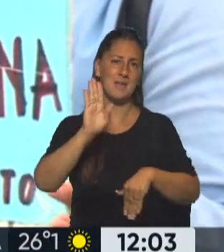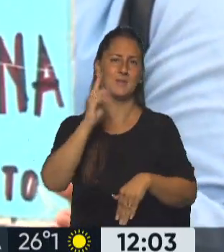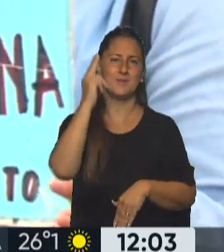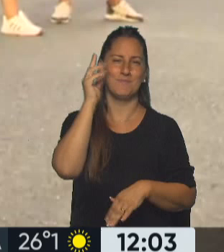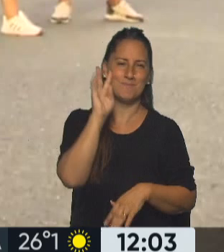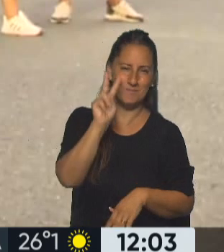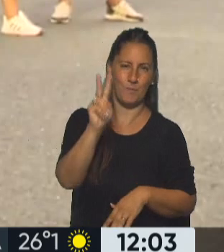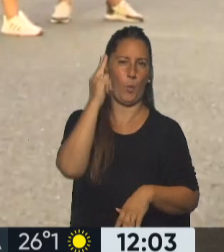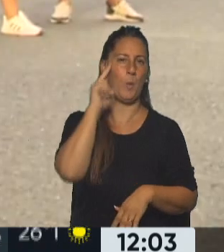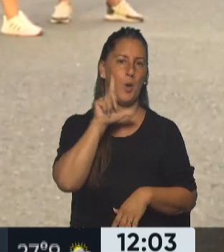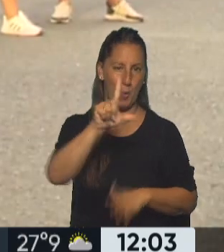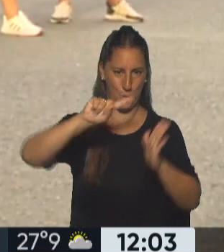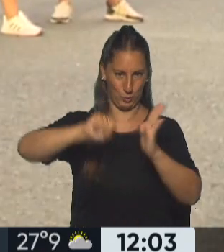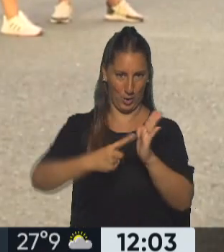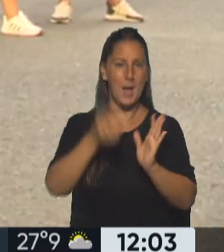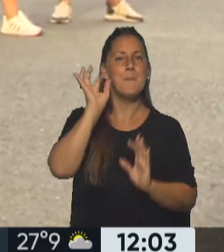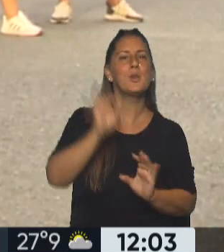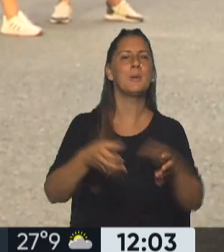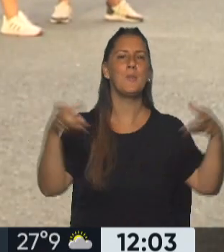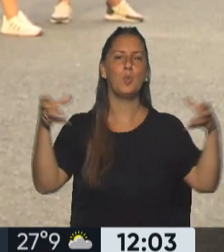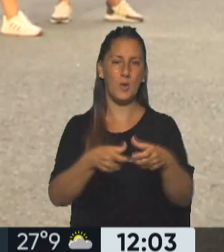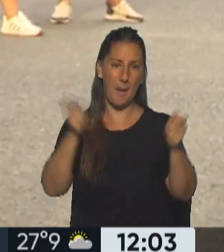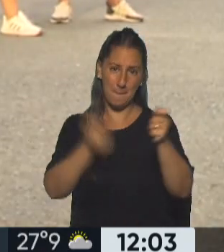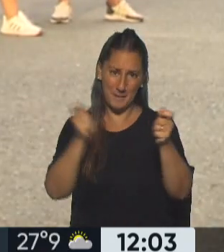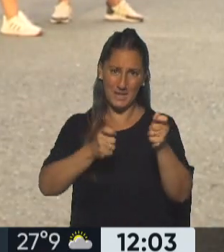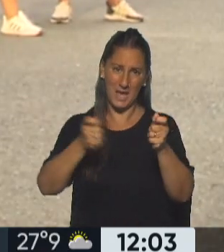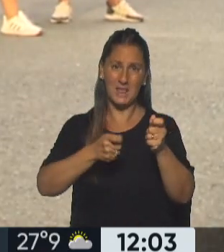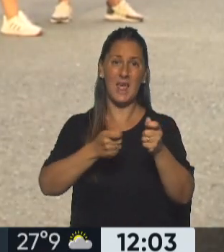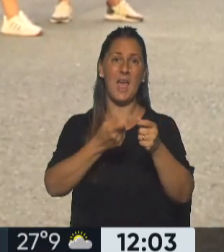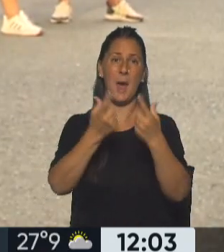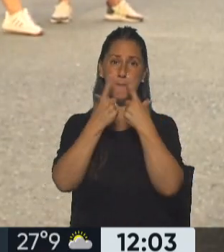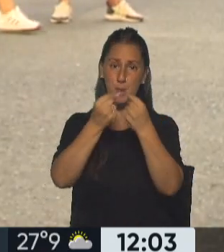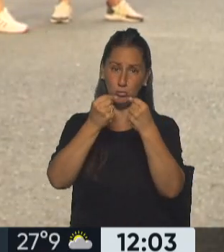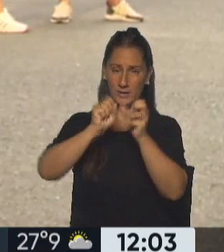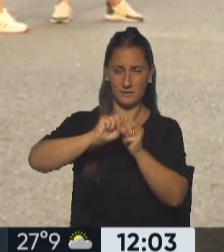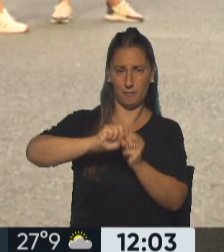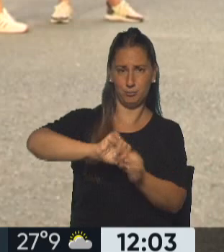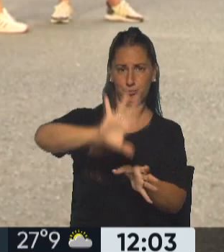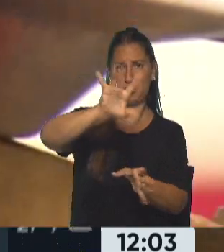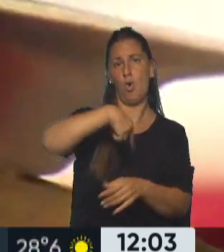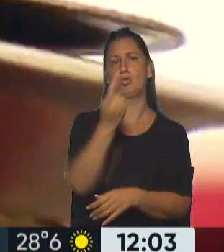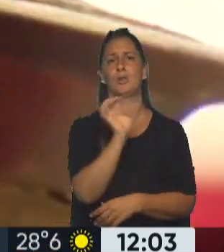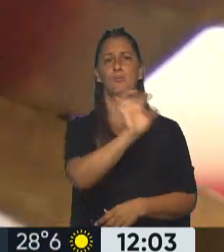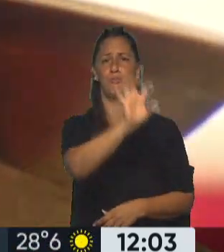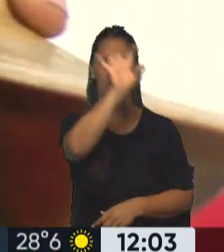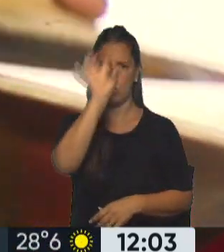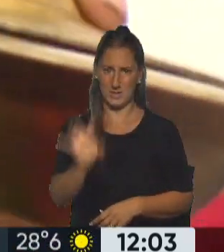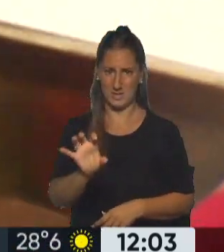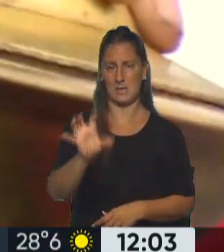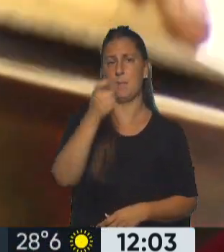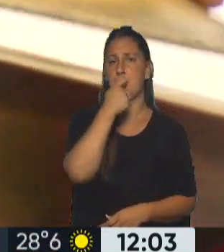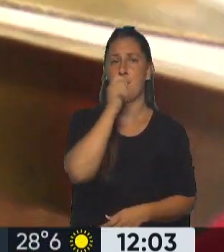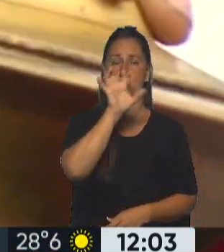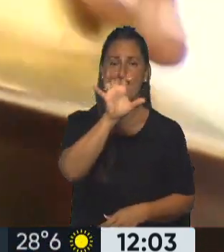9 de julio, en la ciudad de Buenos Aires, pero sabemos que unidad piquetera replicó esta modalidad en otras provincias, el caso de la